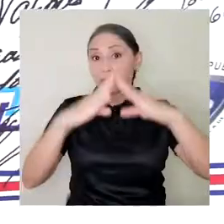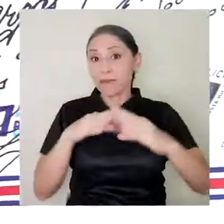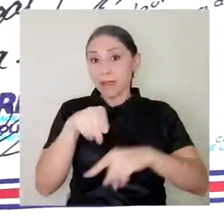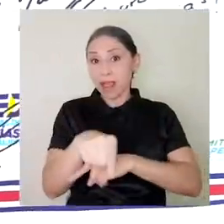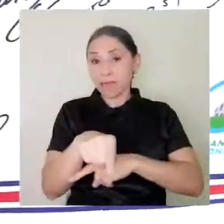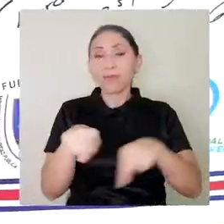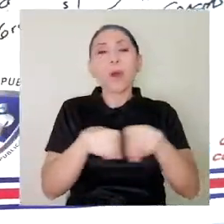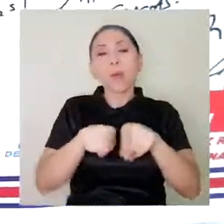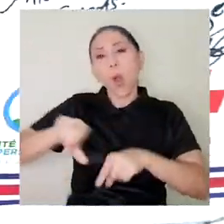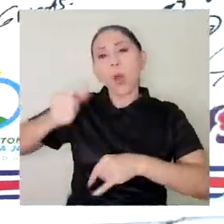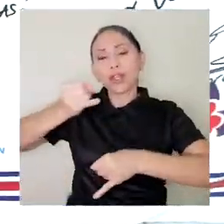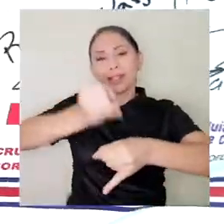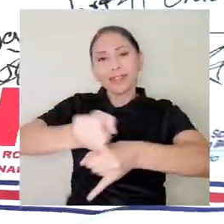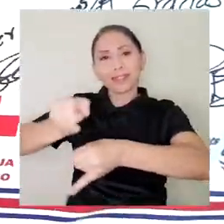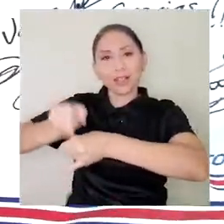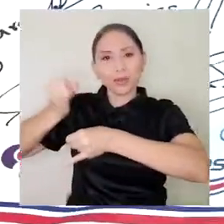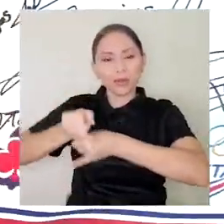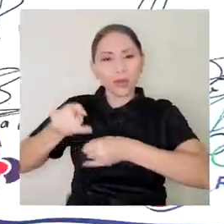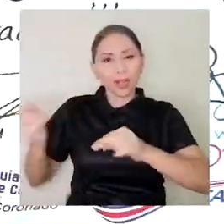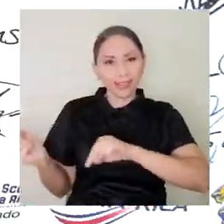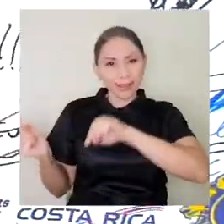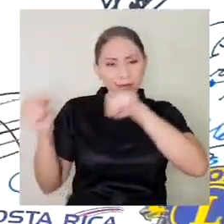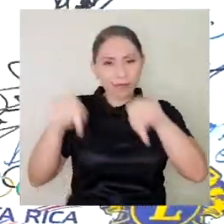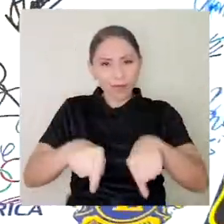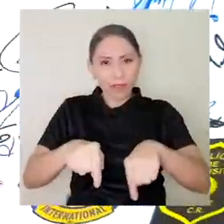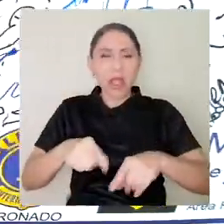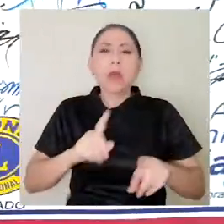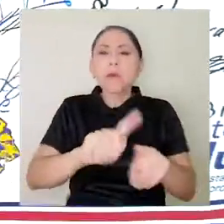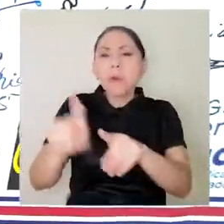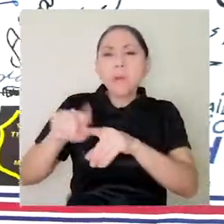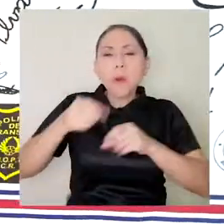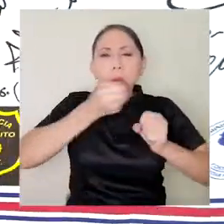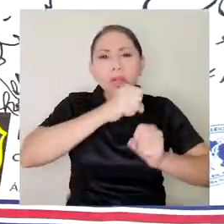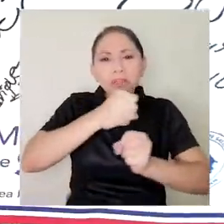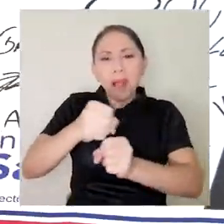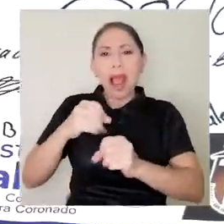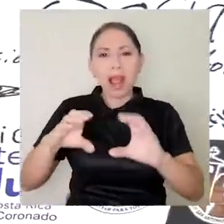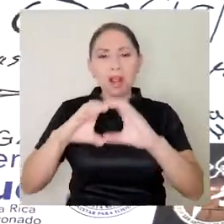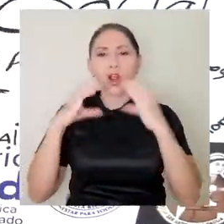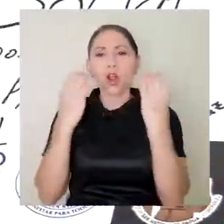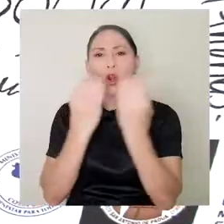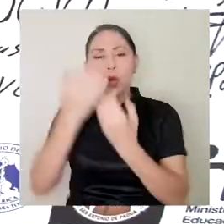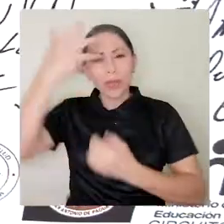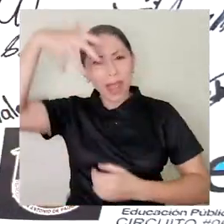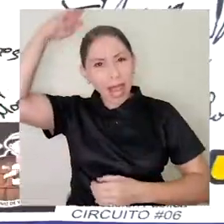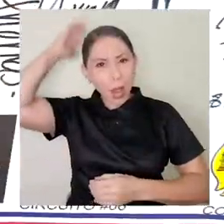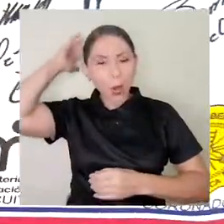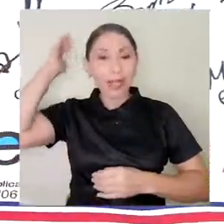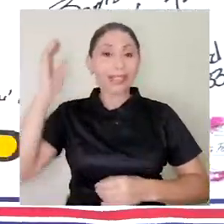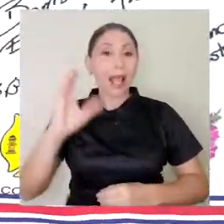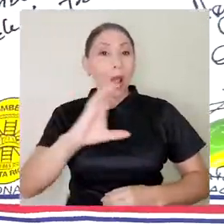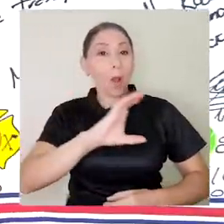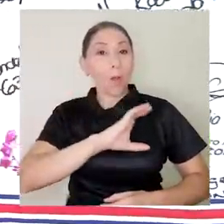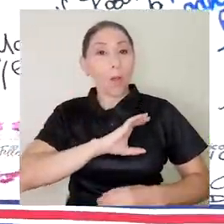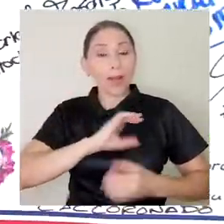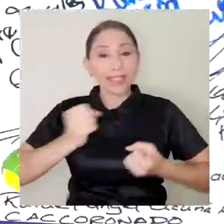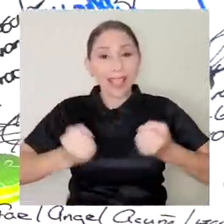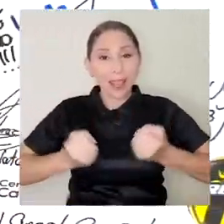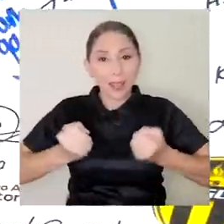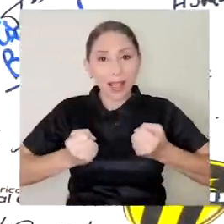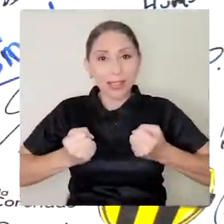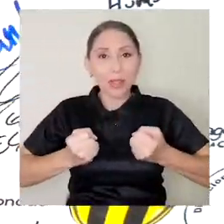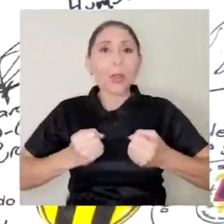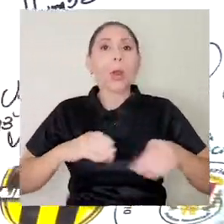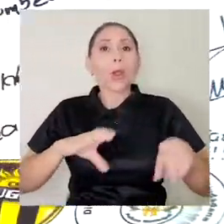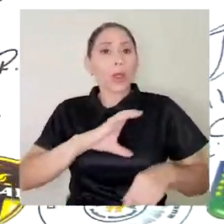otras instituciones se hicieron presentes. Municipalidades, el Club de Leones, la Policía de Tránsito y la Fuerza